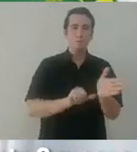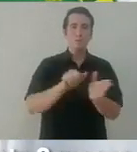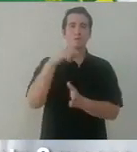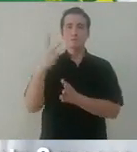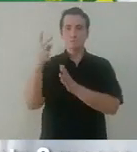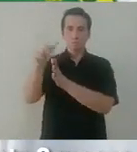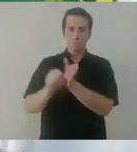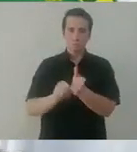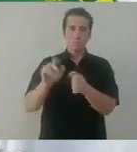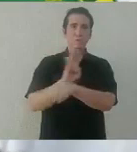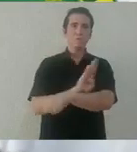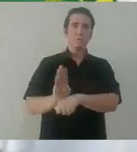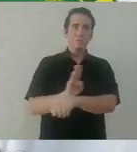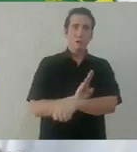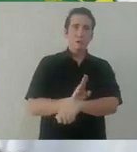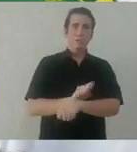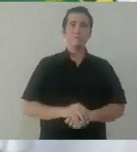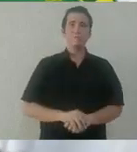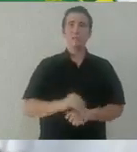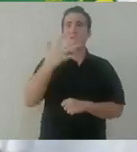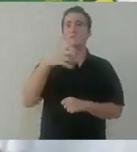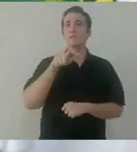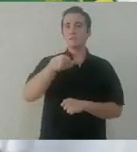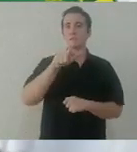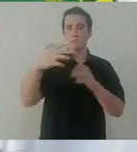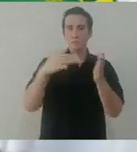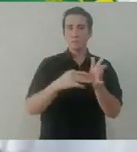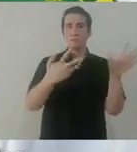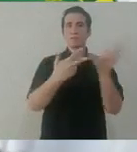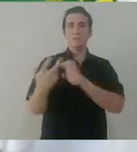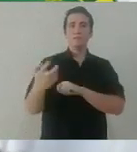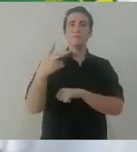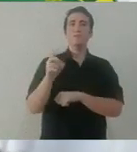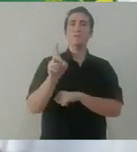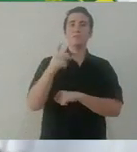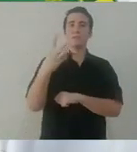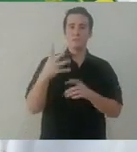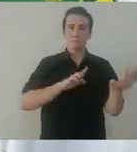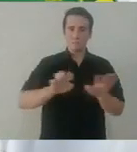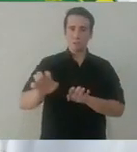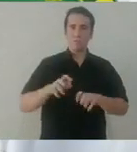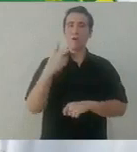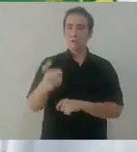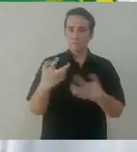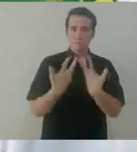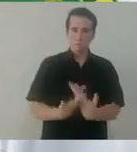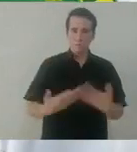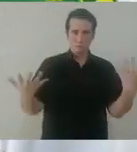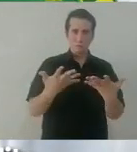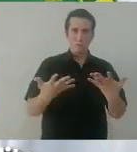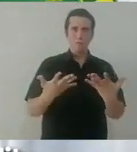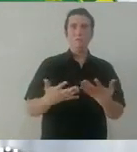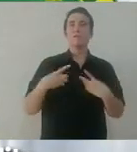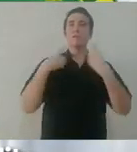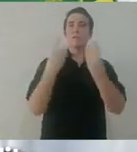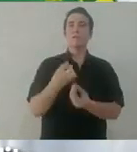mensuales durante dos meses y beneficiar así a un total de 17.333 empleados. A estas empresas generadoras de